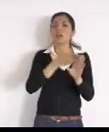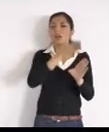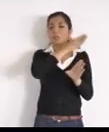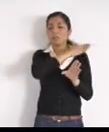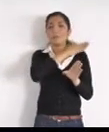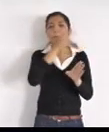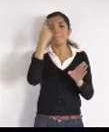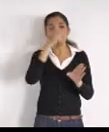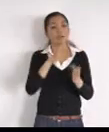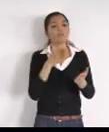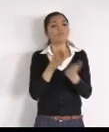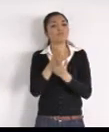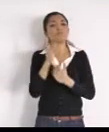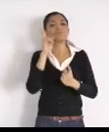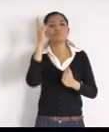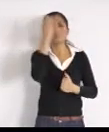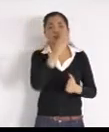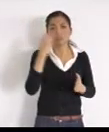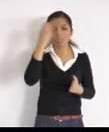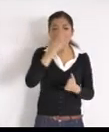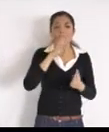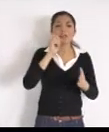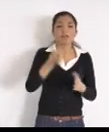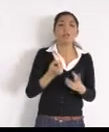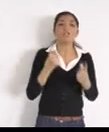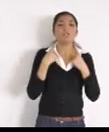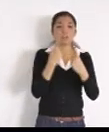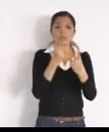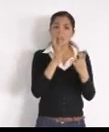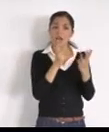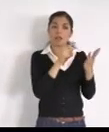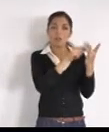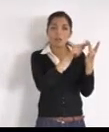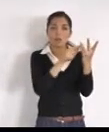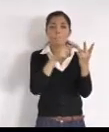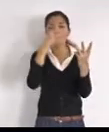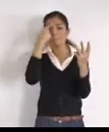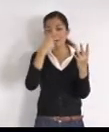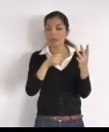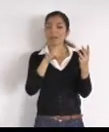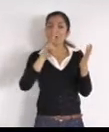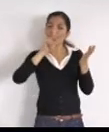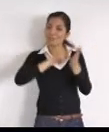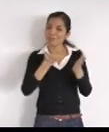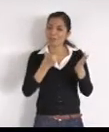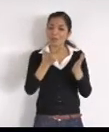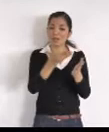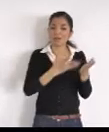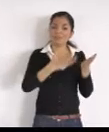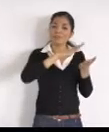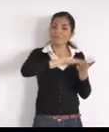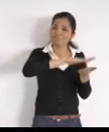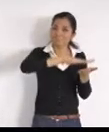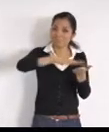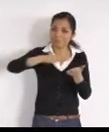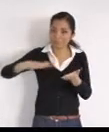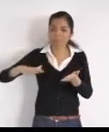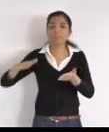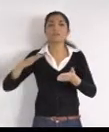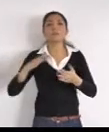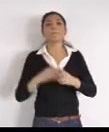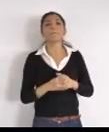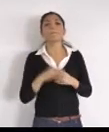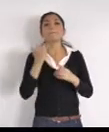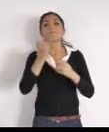cuadrillas, para realizar, realizar algunas acciones, bacheo, para cubrir, la malla que está rota, en el canal, unos compromisos,